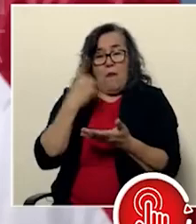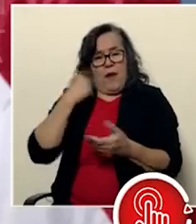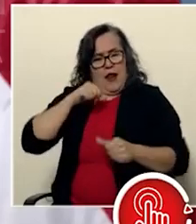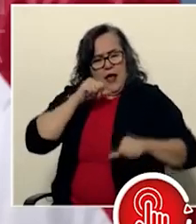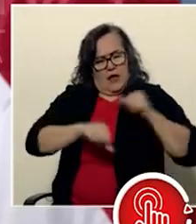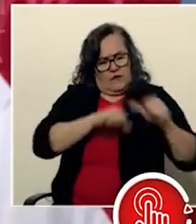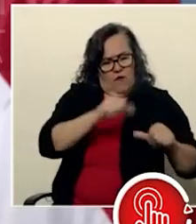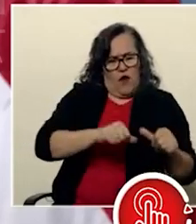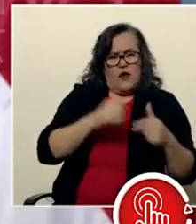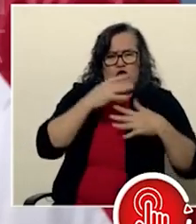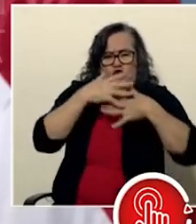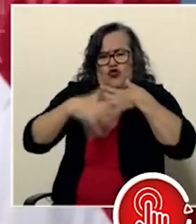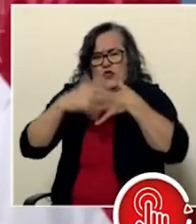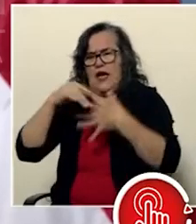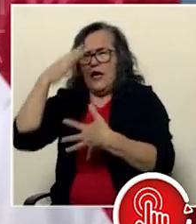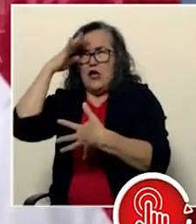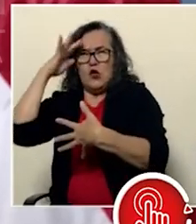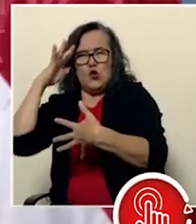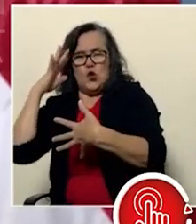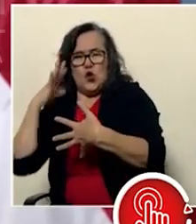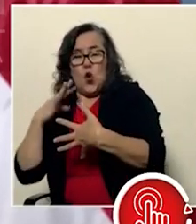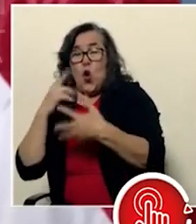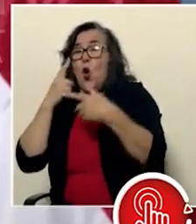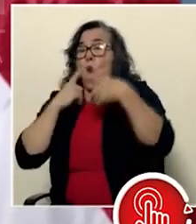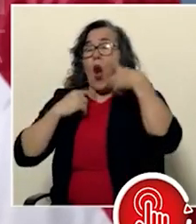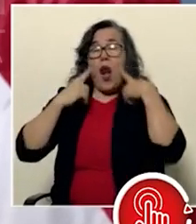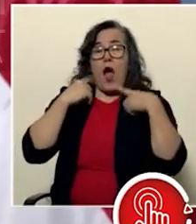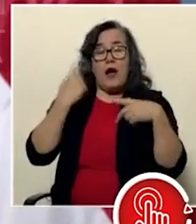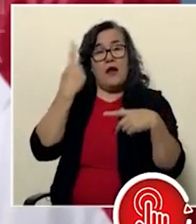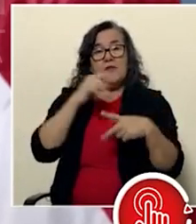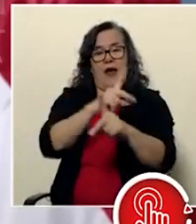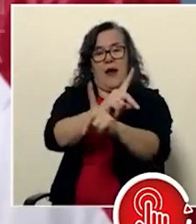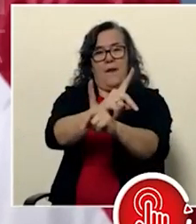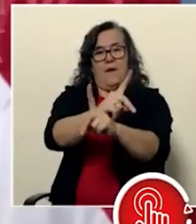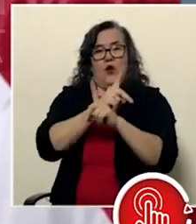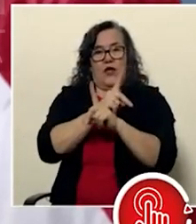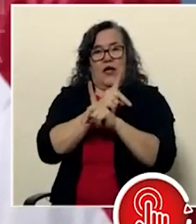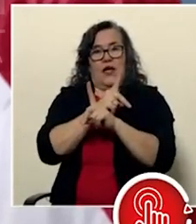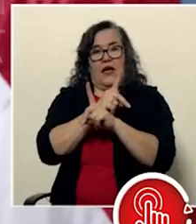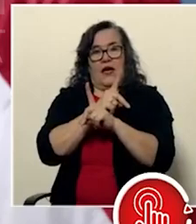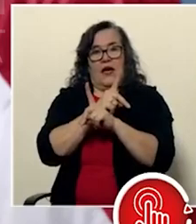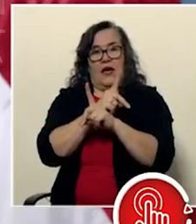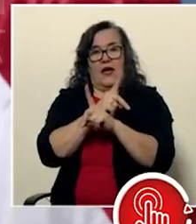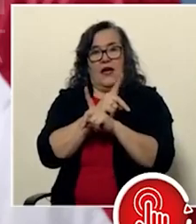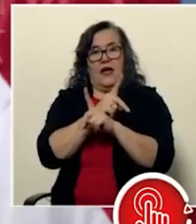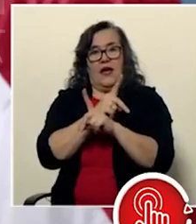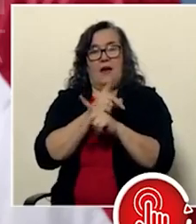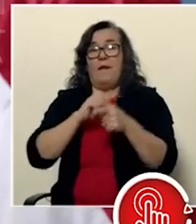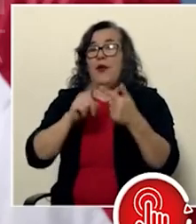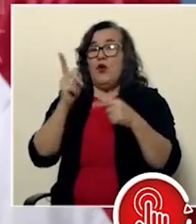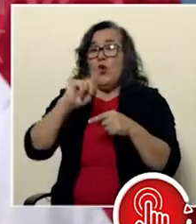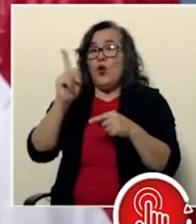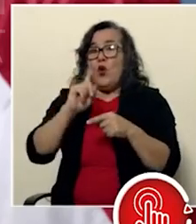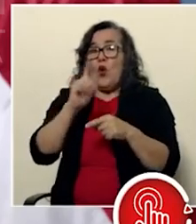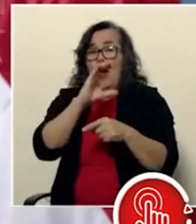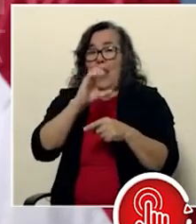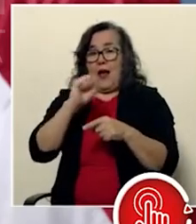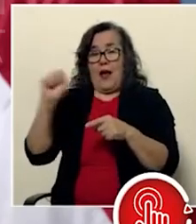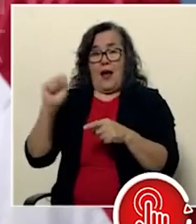sangre, sudor o lágrimas para proteger a la Caja, pero no a la Caja como